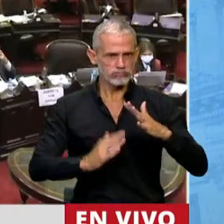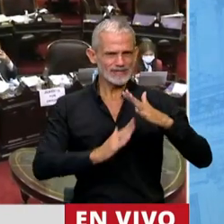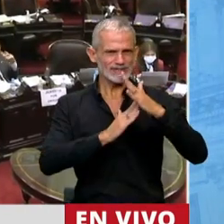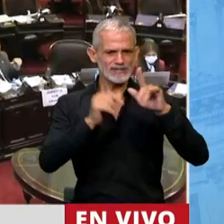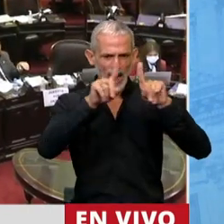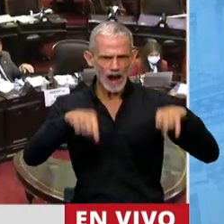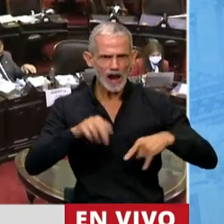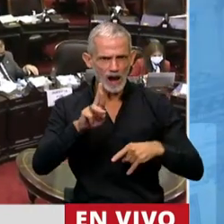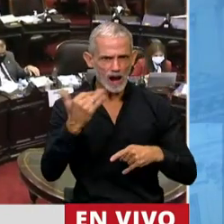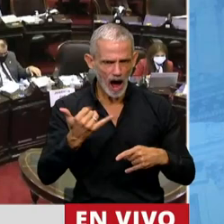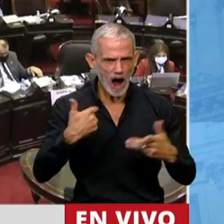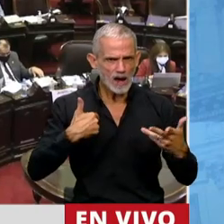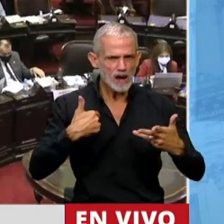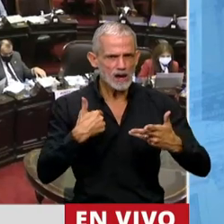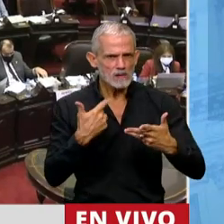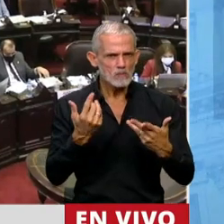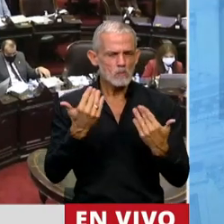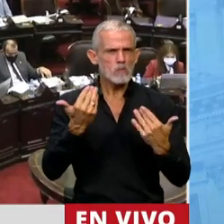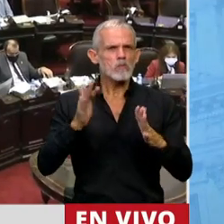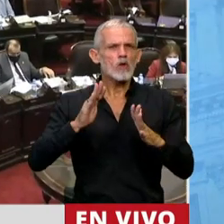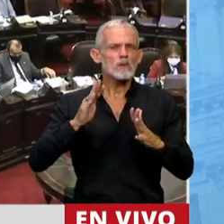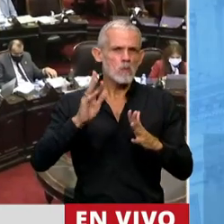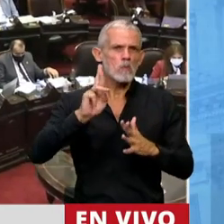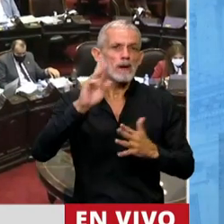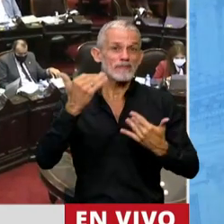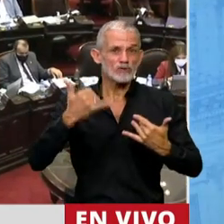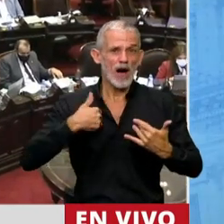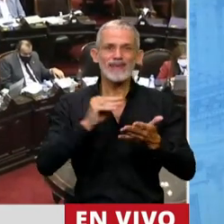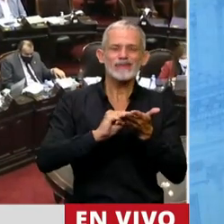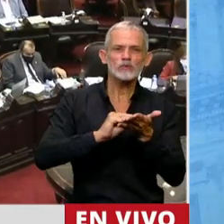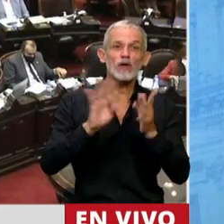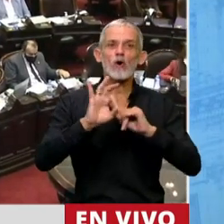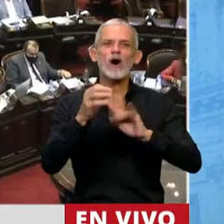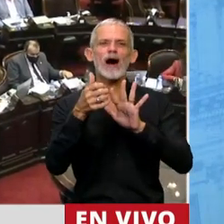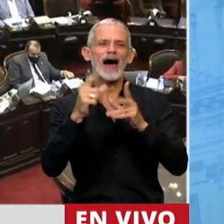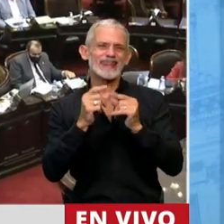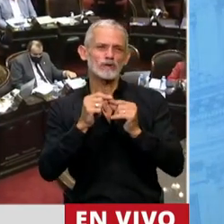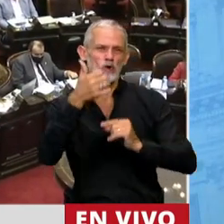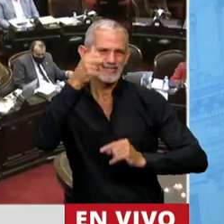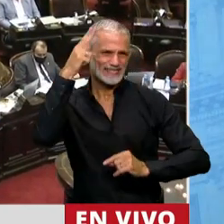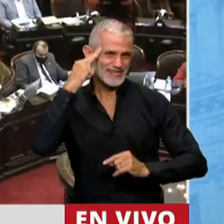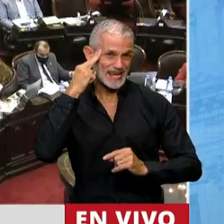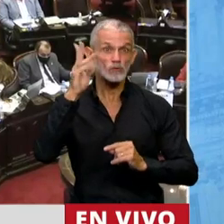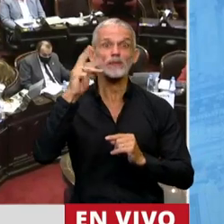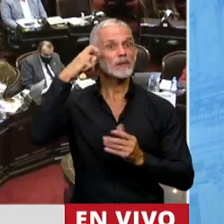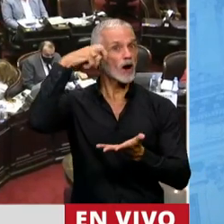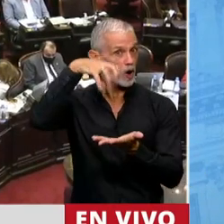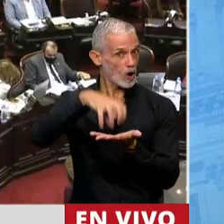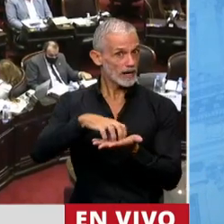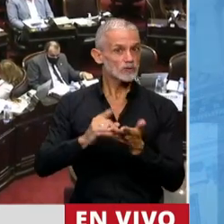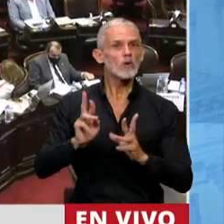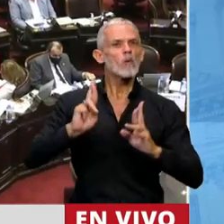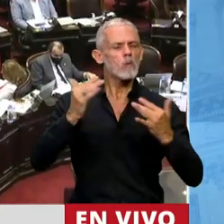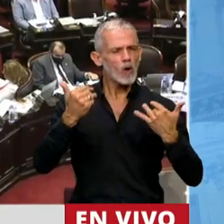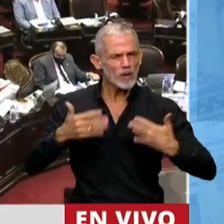transforma en esenciales a los diputados ni el artículo 69 que nos da inmunidad parlamentaria. Nos dijeron que